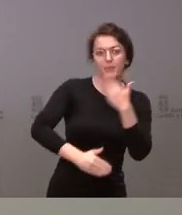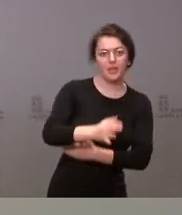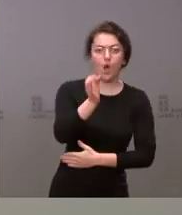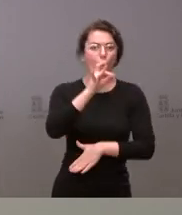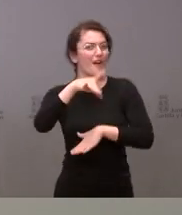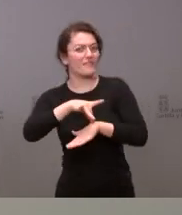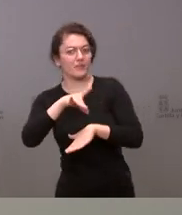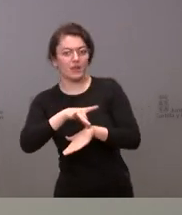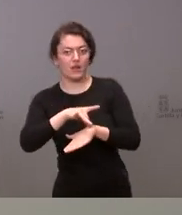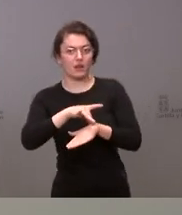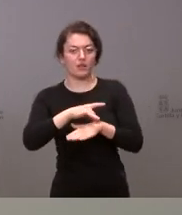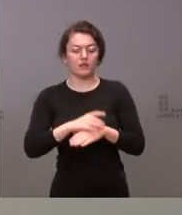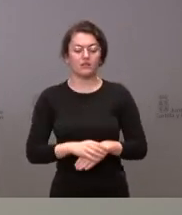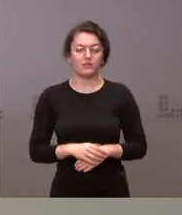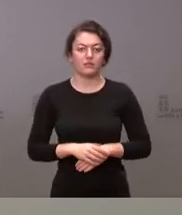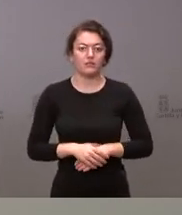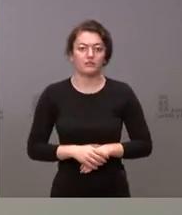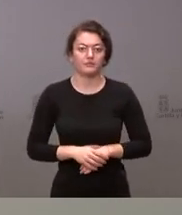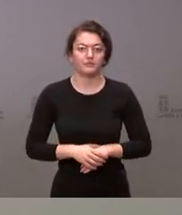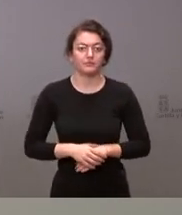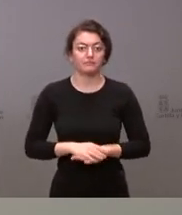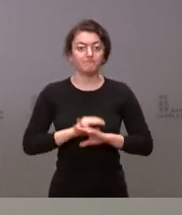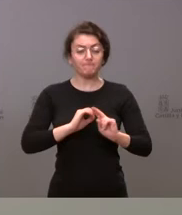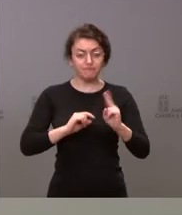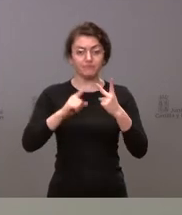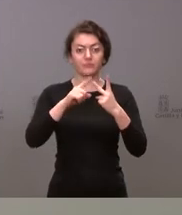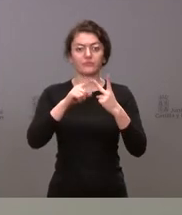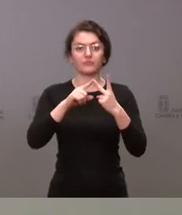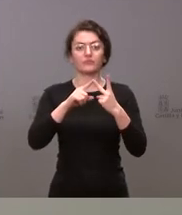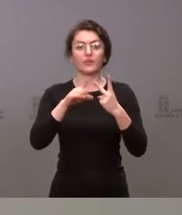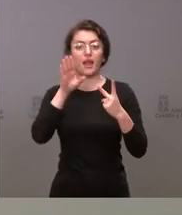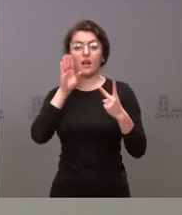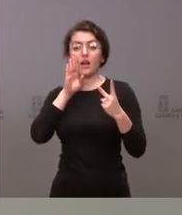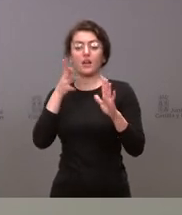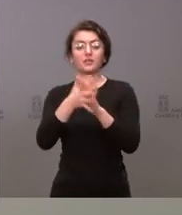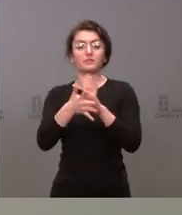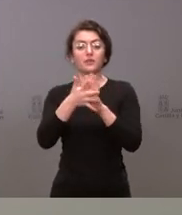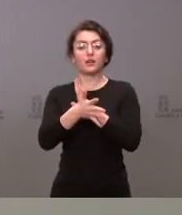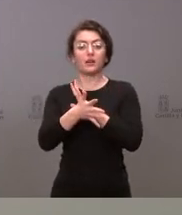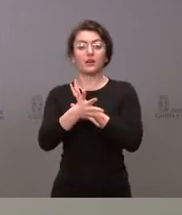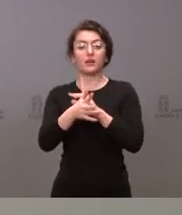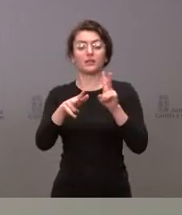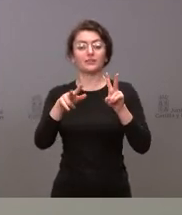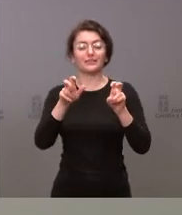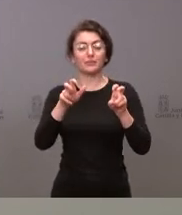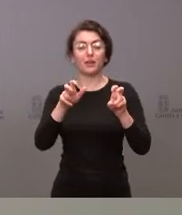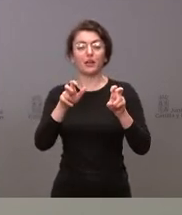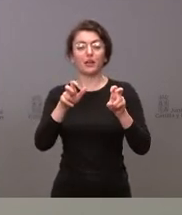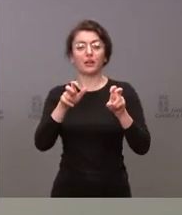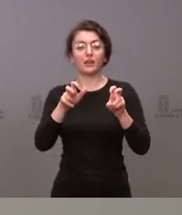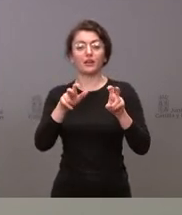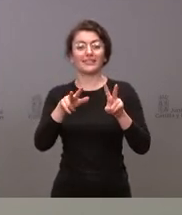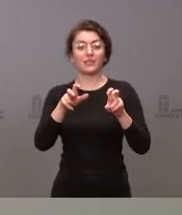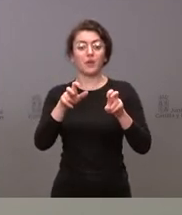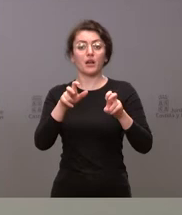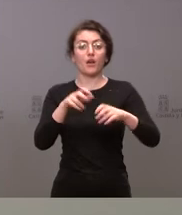enfermedad de acceso al mismo en segundo lugar me planteaba usted las cuestiones relativas a los fondos de